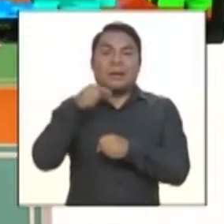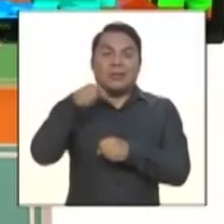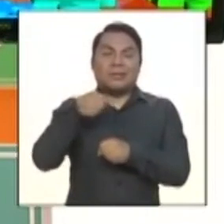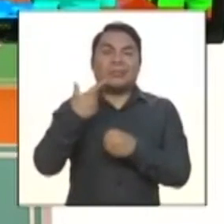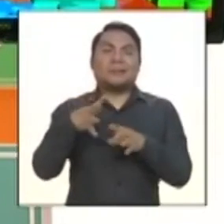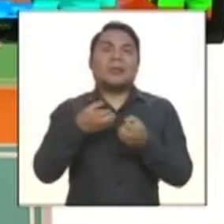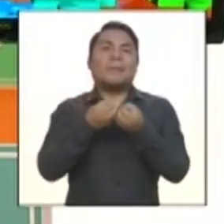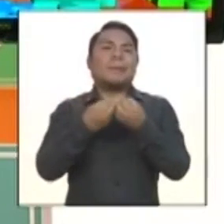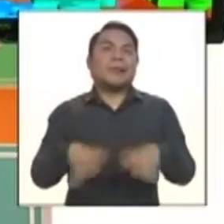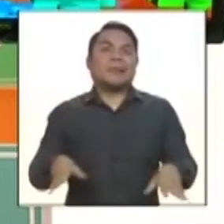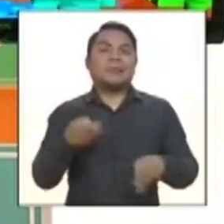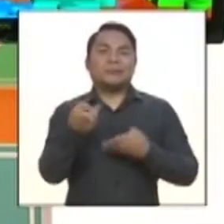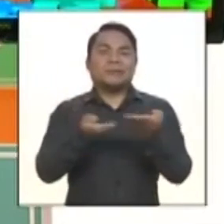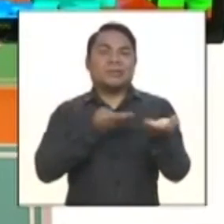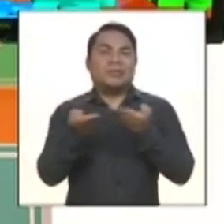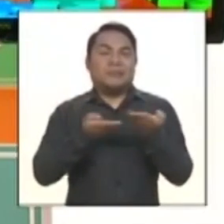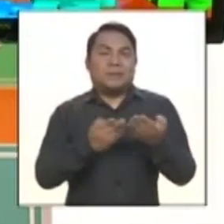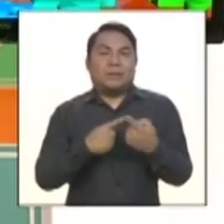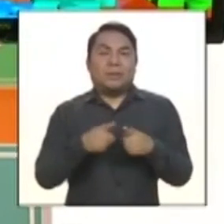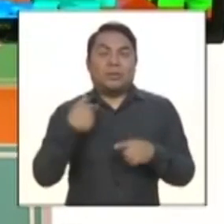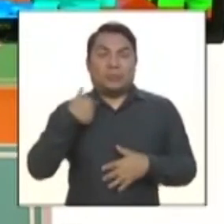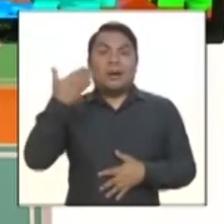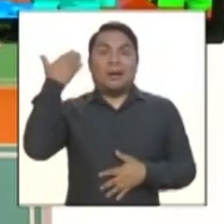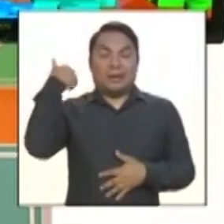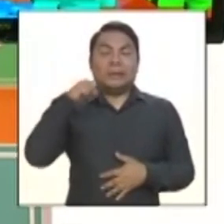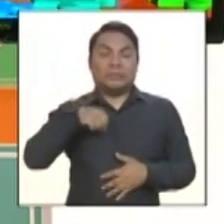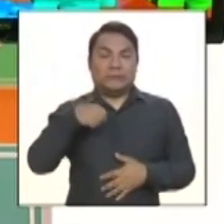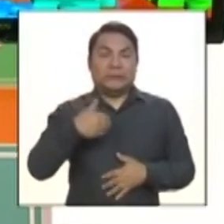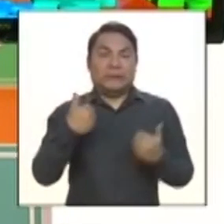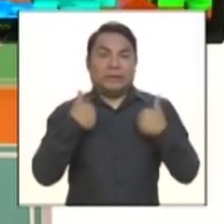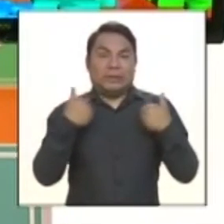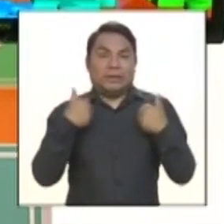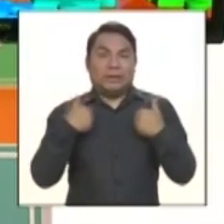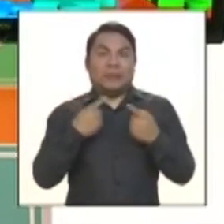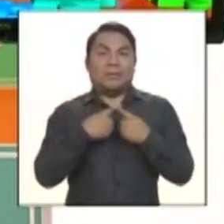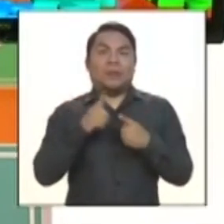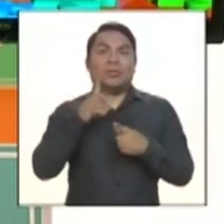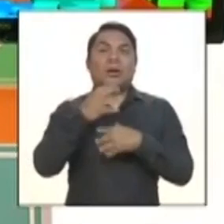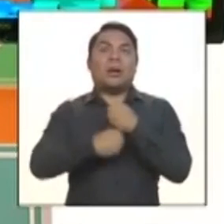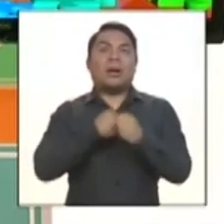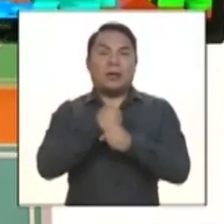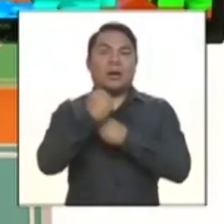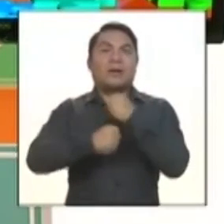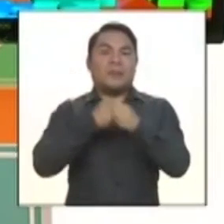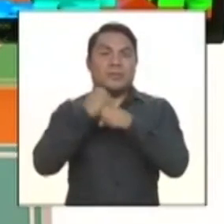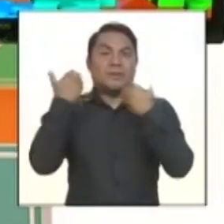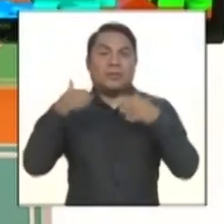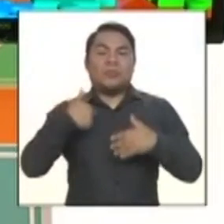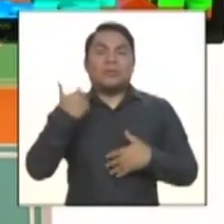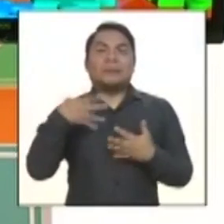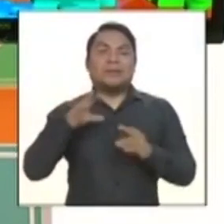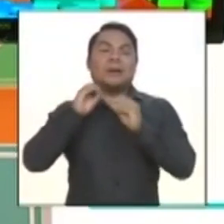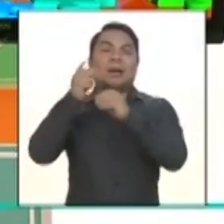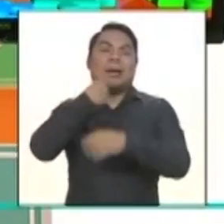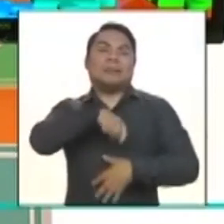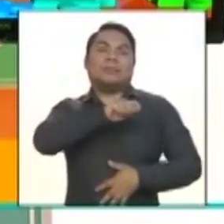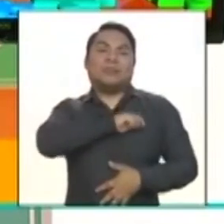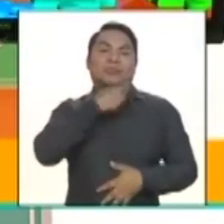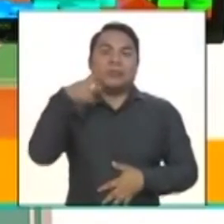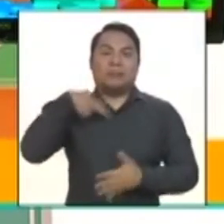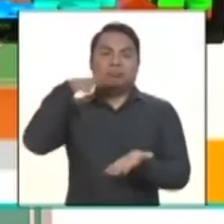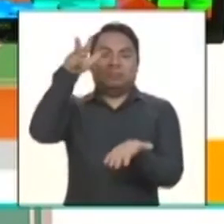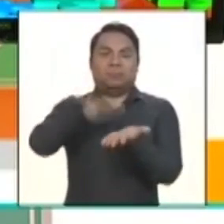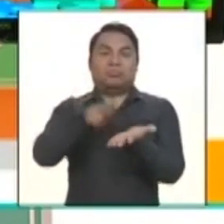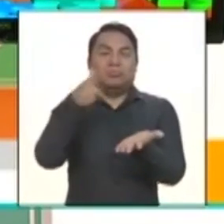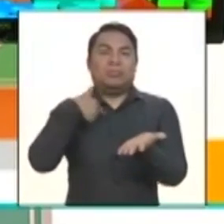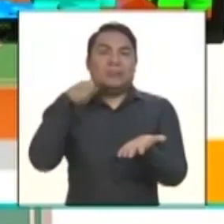este servicio, ¿no? Por suerte yo lo tuve en su momento. Han pasado muchos años, bueno, ahora yo ya soy nacionalizado español. ¿Qué haces allá?